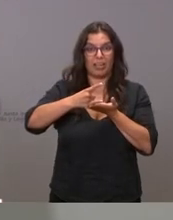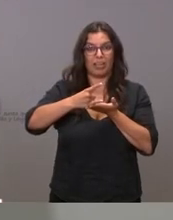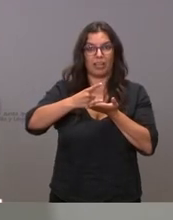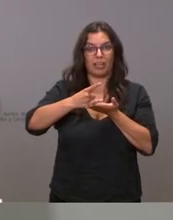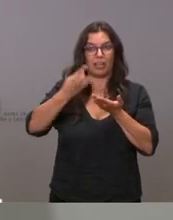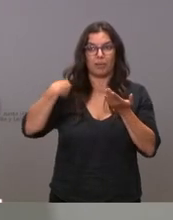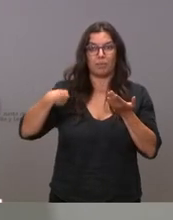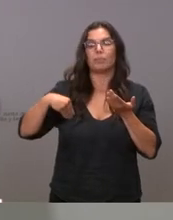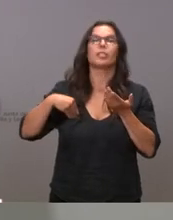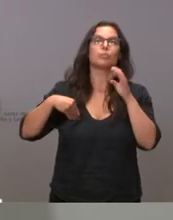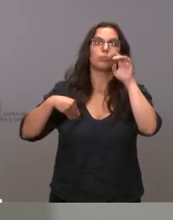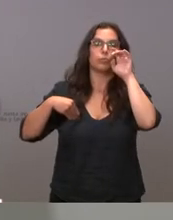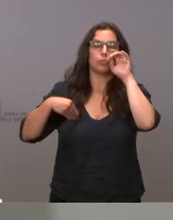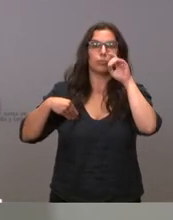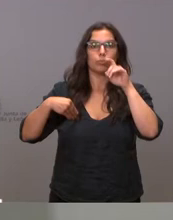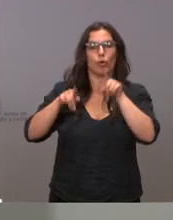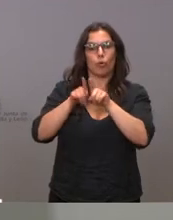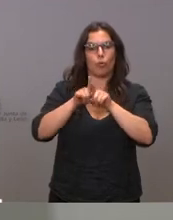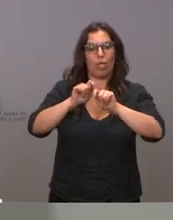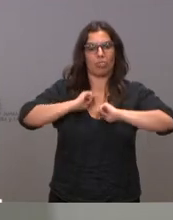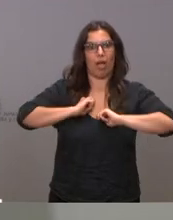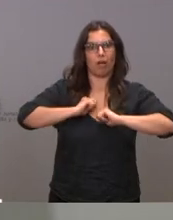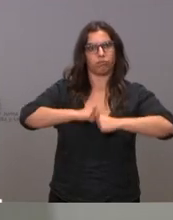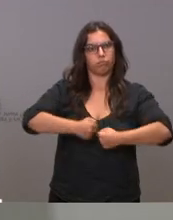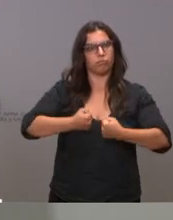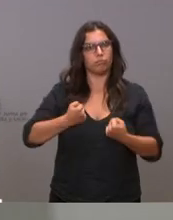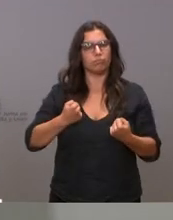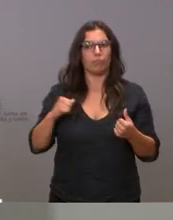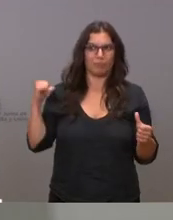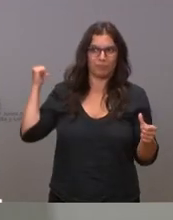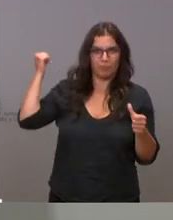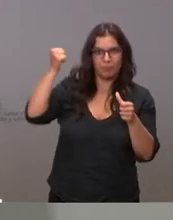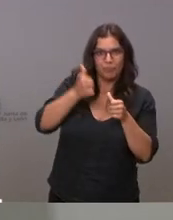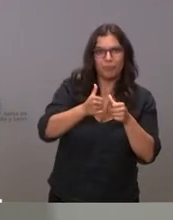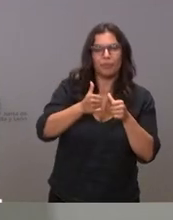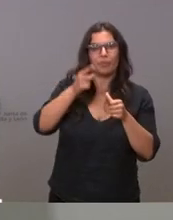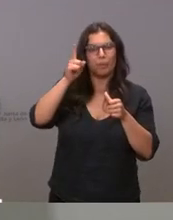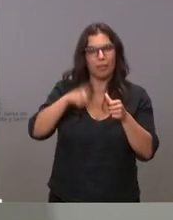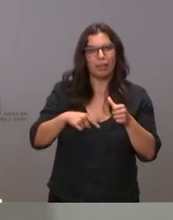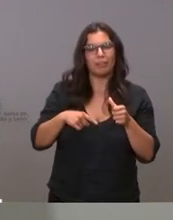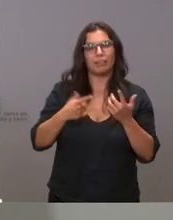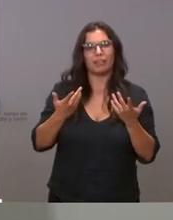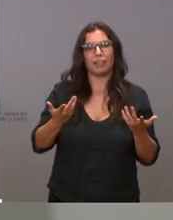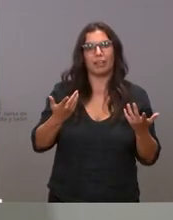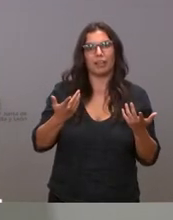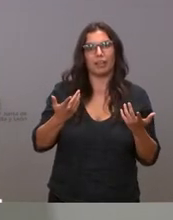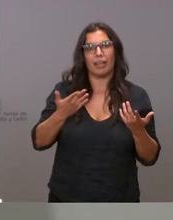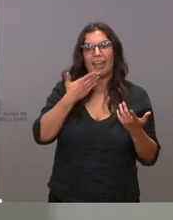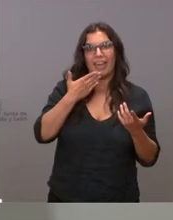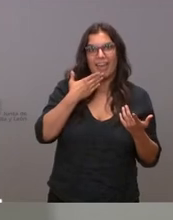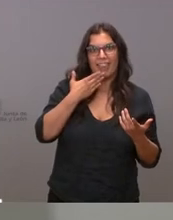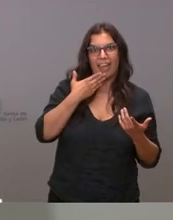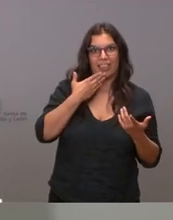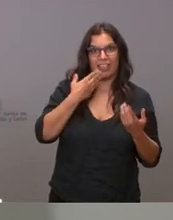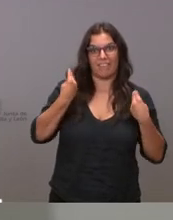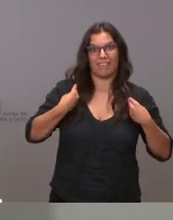aumento de calorías es lo que ha permitido entre otras cosas el aumento de la esperanza de vida lo